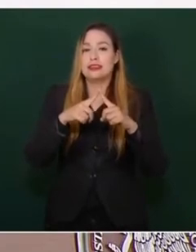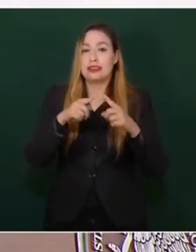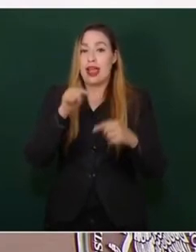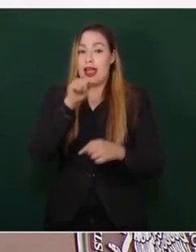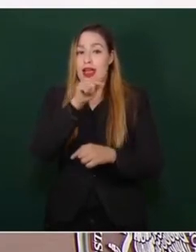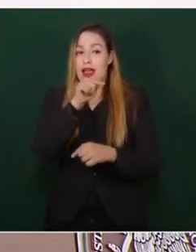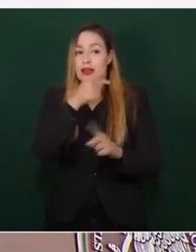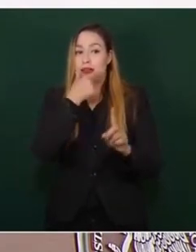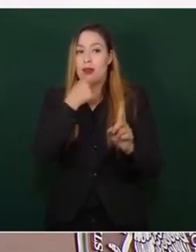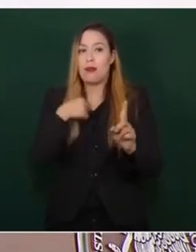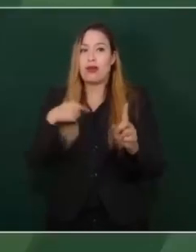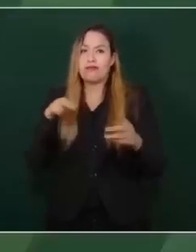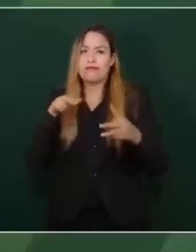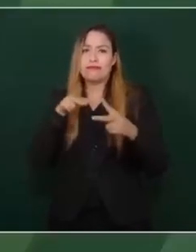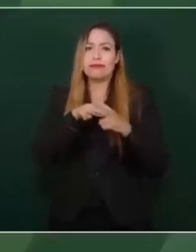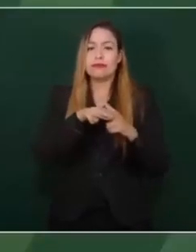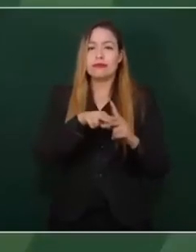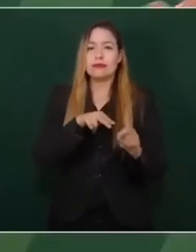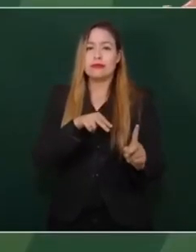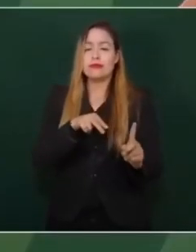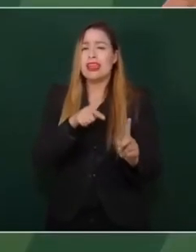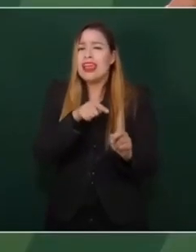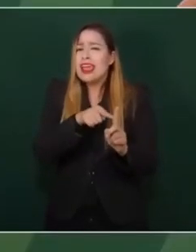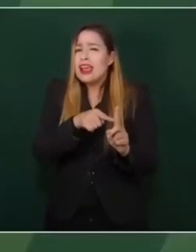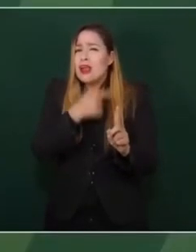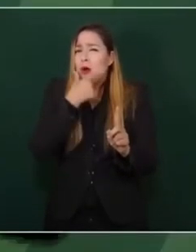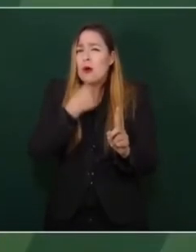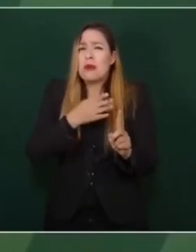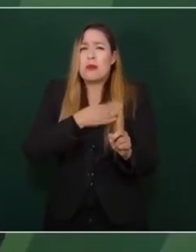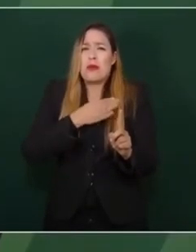No, hombre, bueno, un santo.